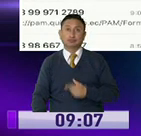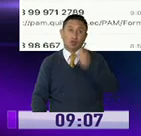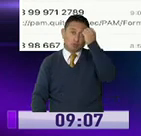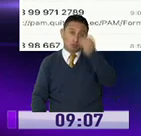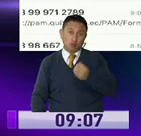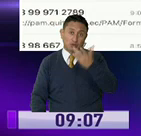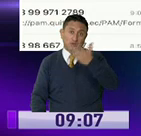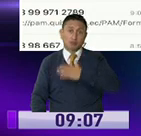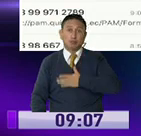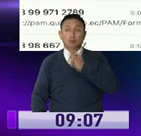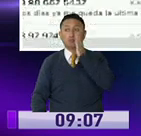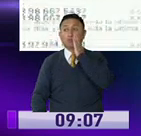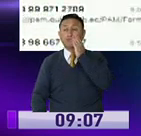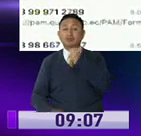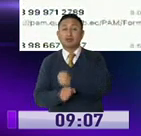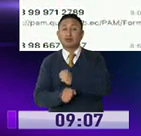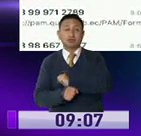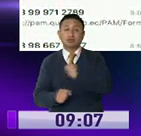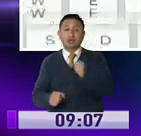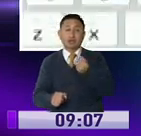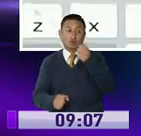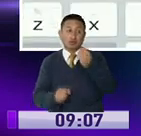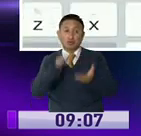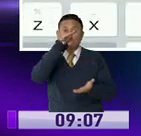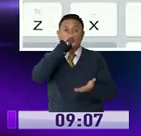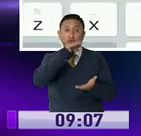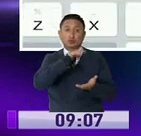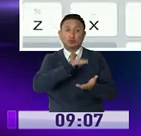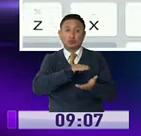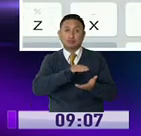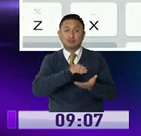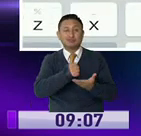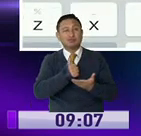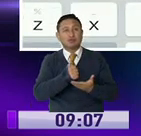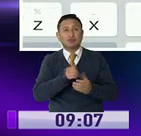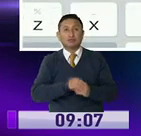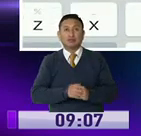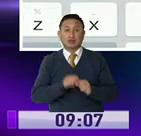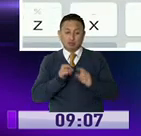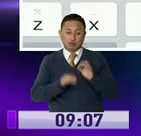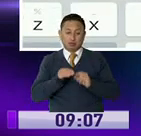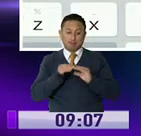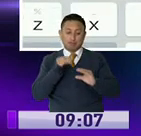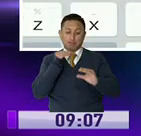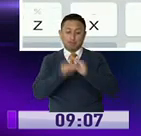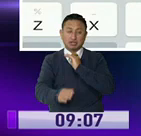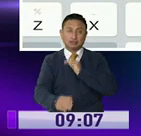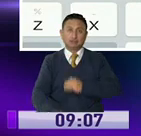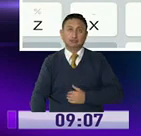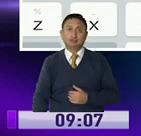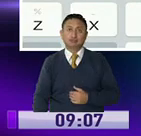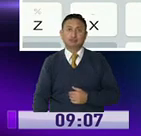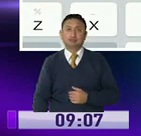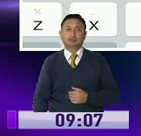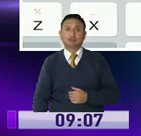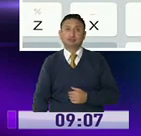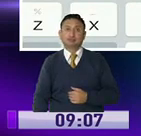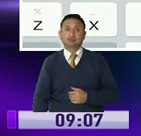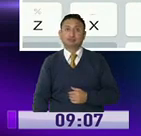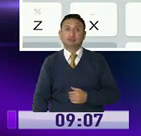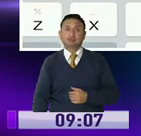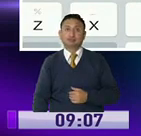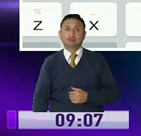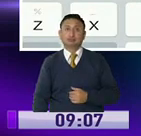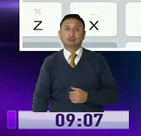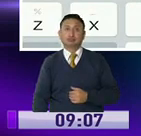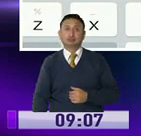soy madre, no tengo trabajo, ya se me acaban los víveres. Facilito, mire, ahí está el link, vamos a ponerle el link. Si